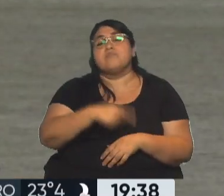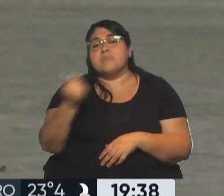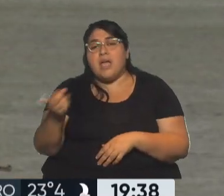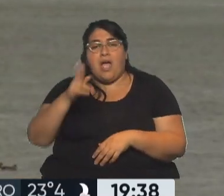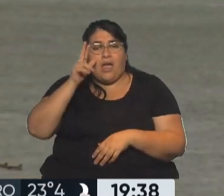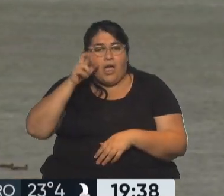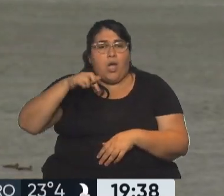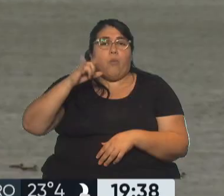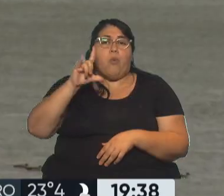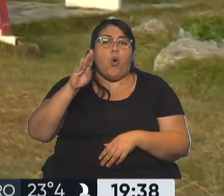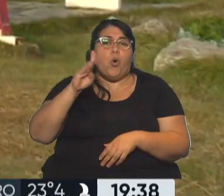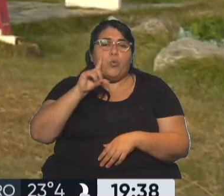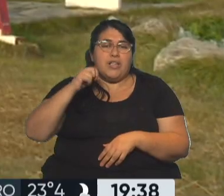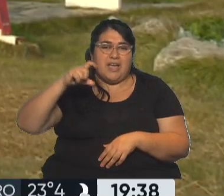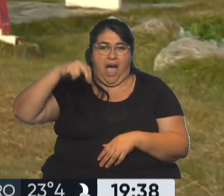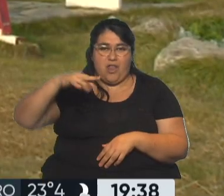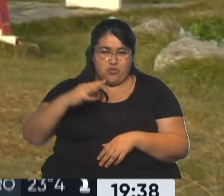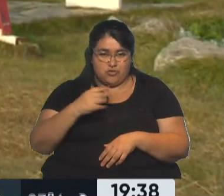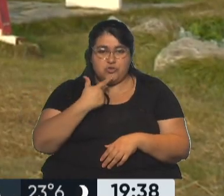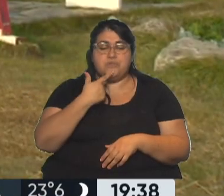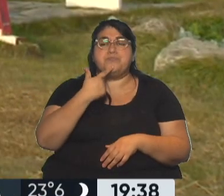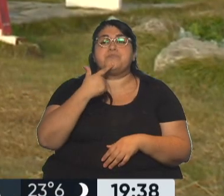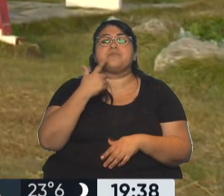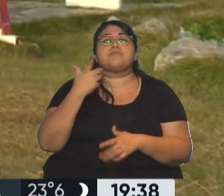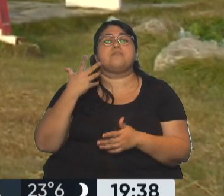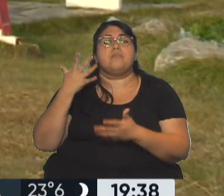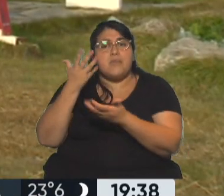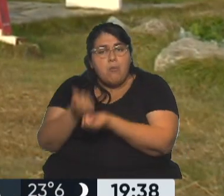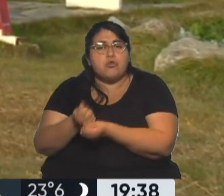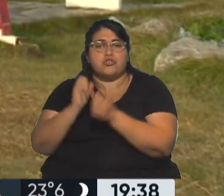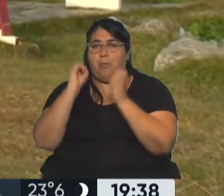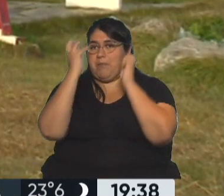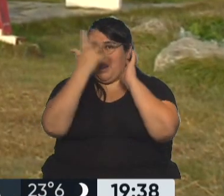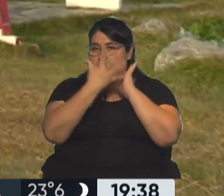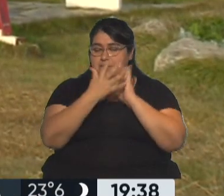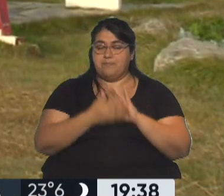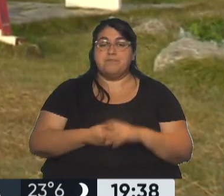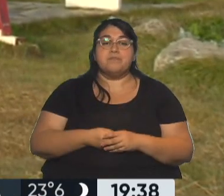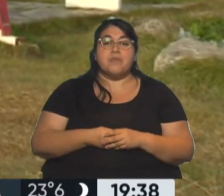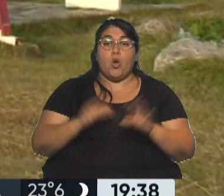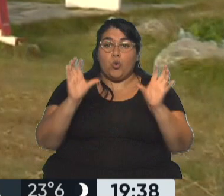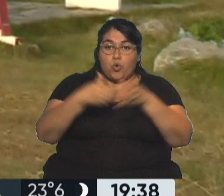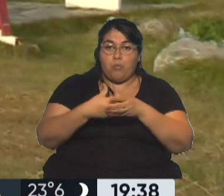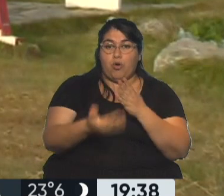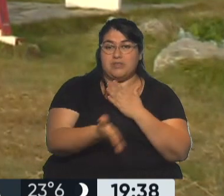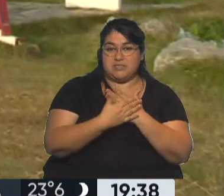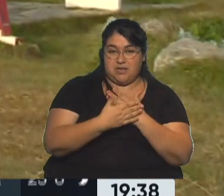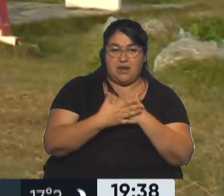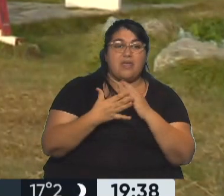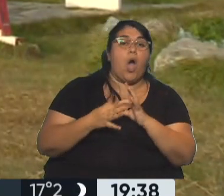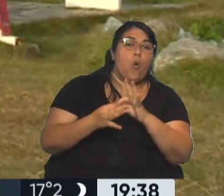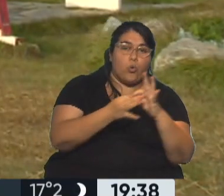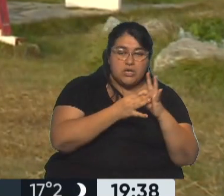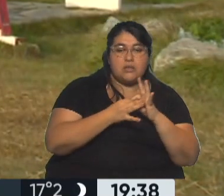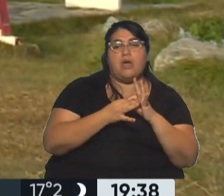nivel nacional cuenta con el aval de Javier Milley, y la del frente de izquierda unidad, que